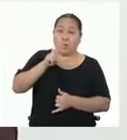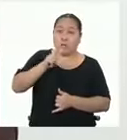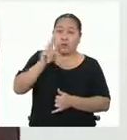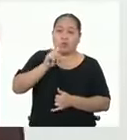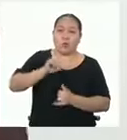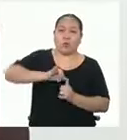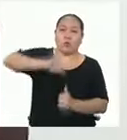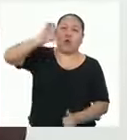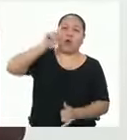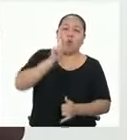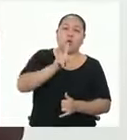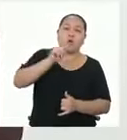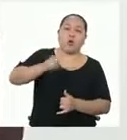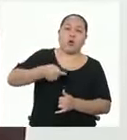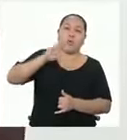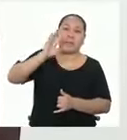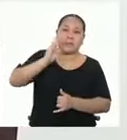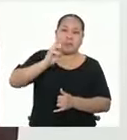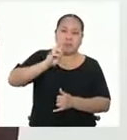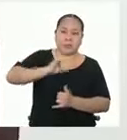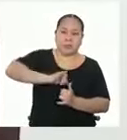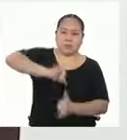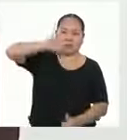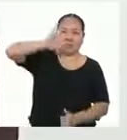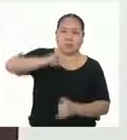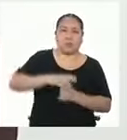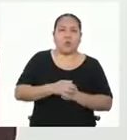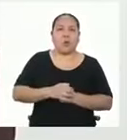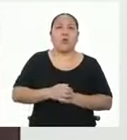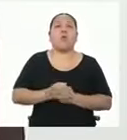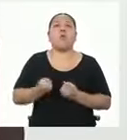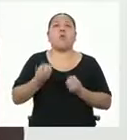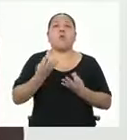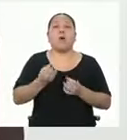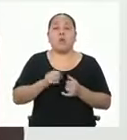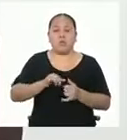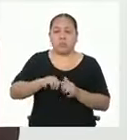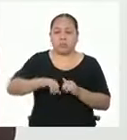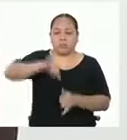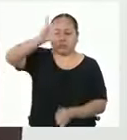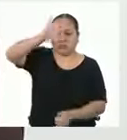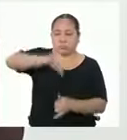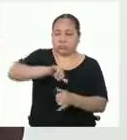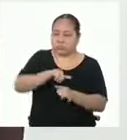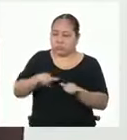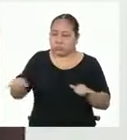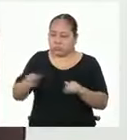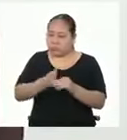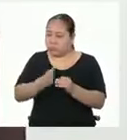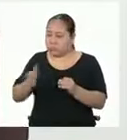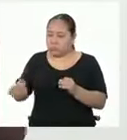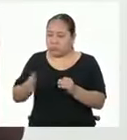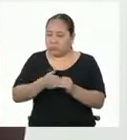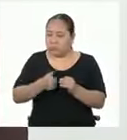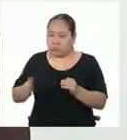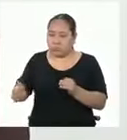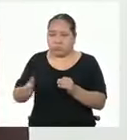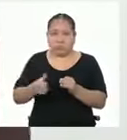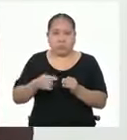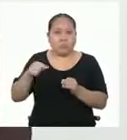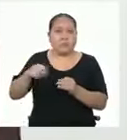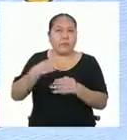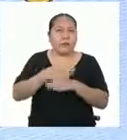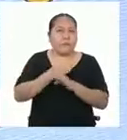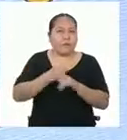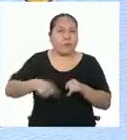uno coma seis metros. ¿Cuánto sería la longitud total de la vara de madera que tendrías que conseguir para la estructura